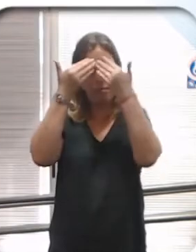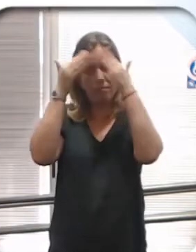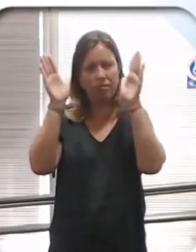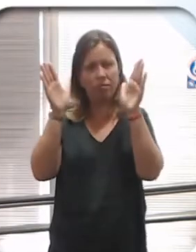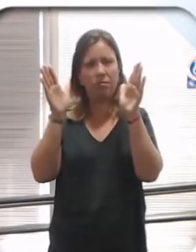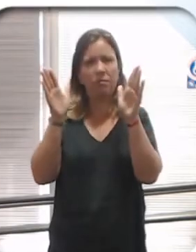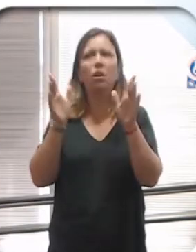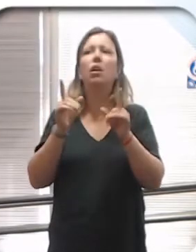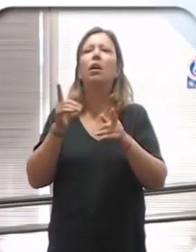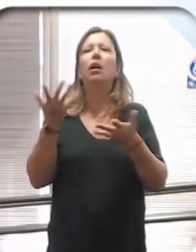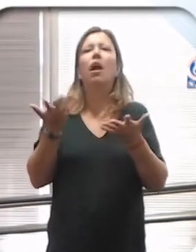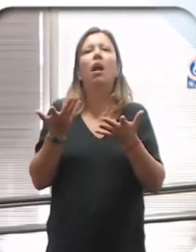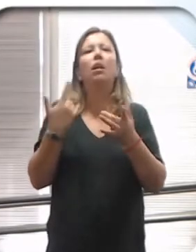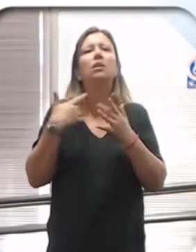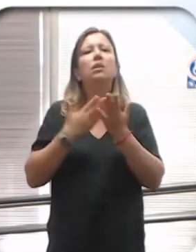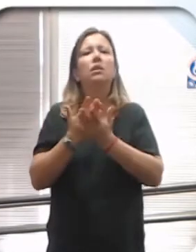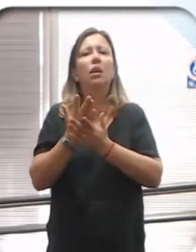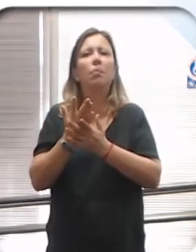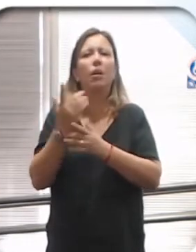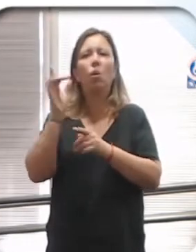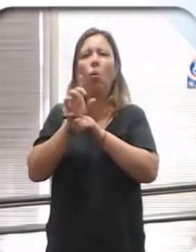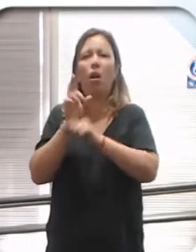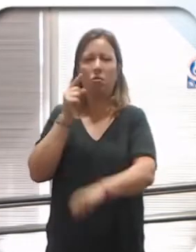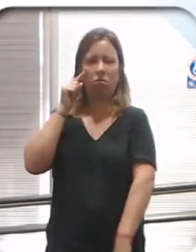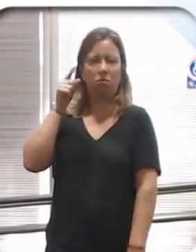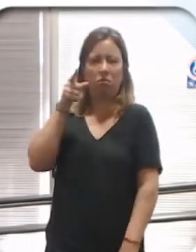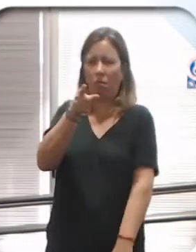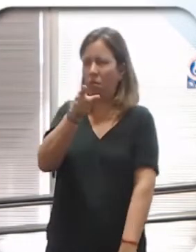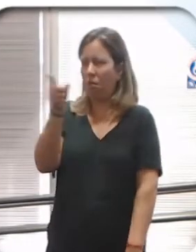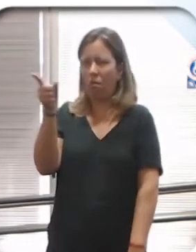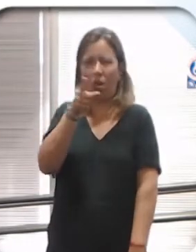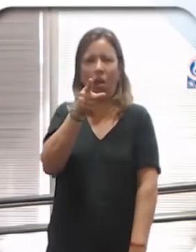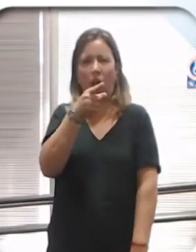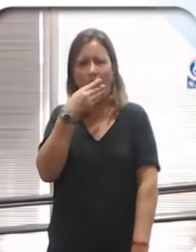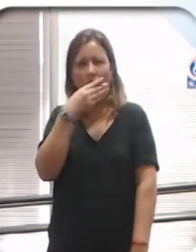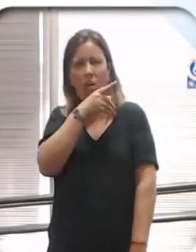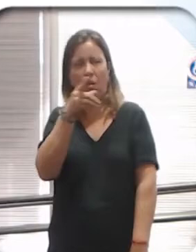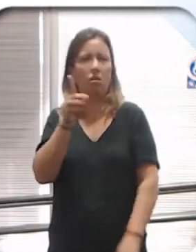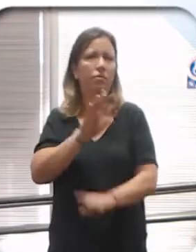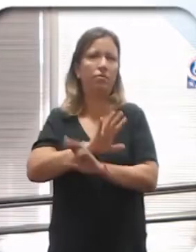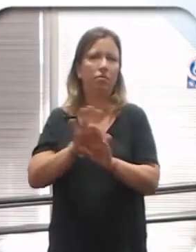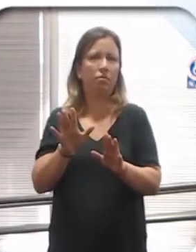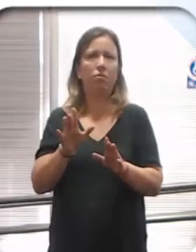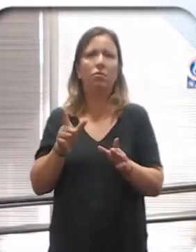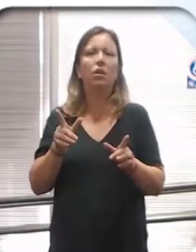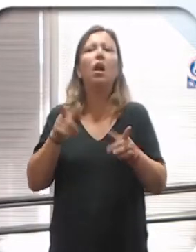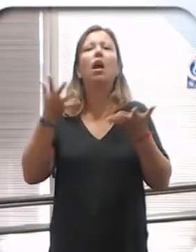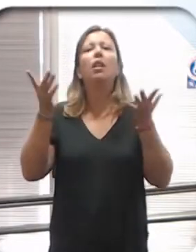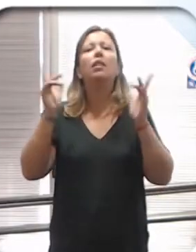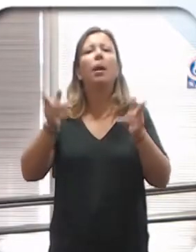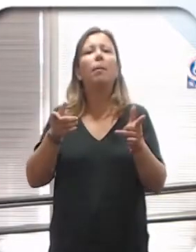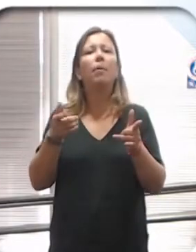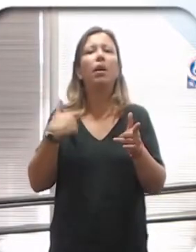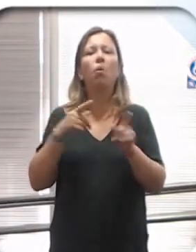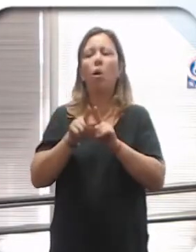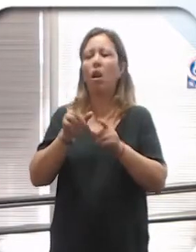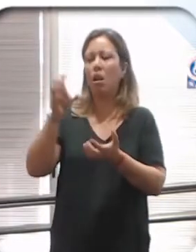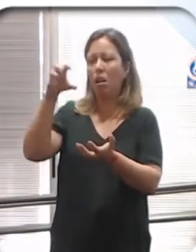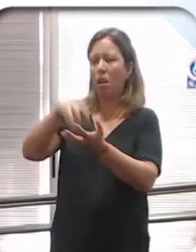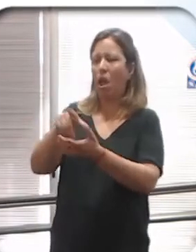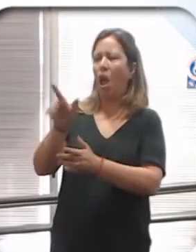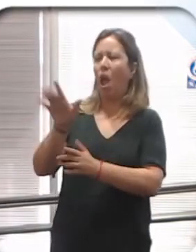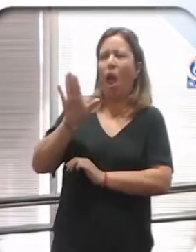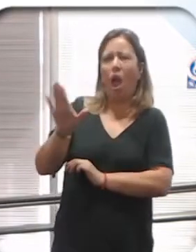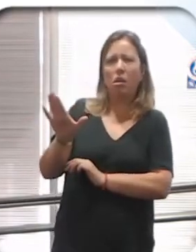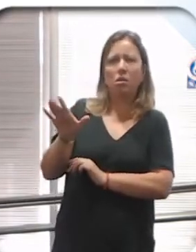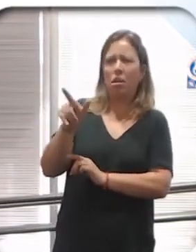El dejar de tener un dedo inquisidor que marca y señala. El tener la necesidad de encasillar a